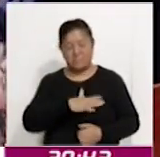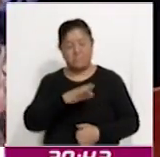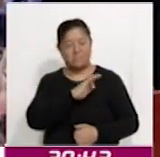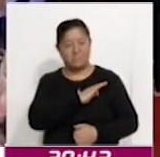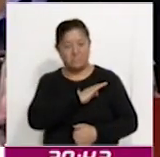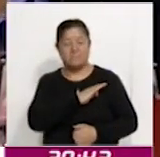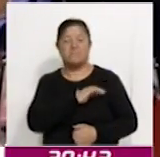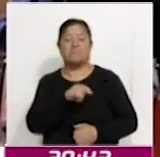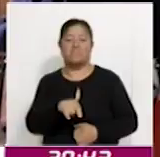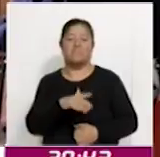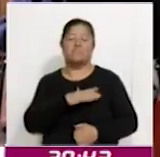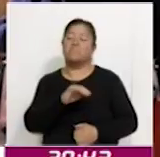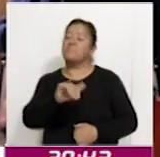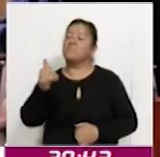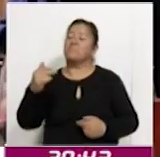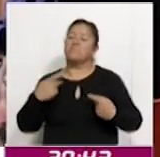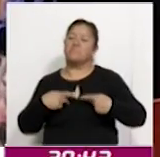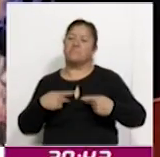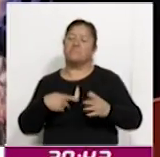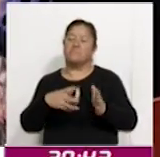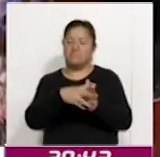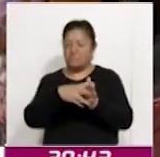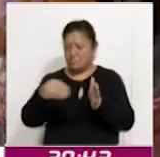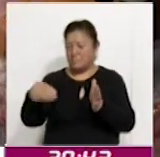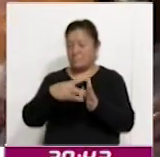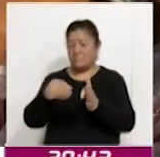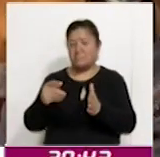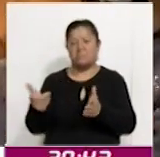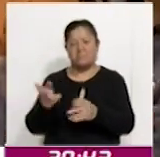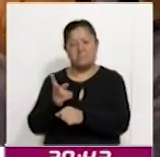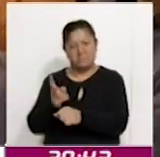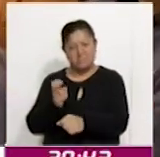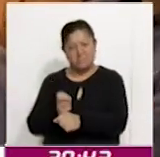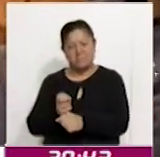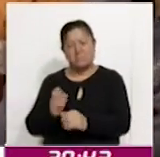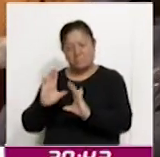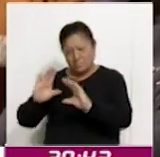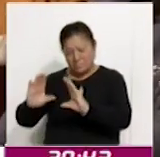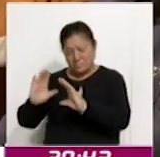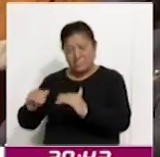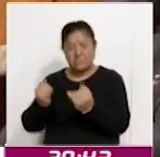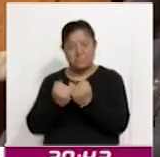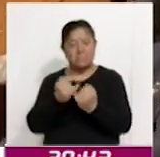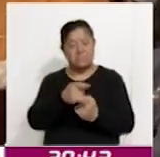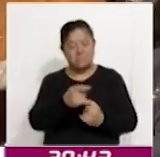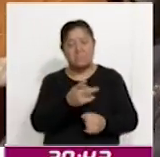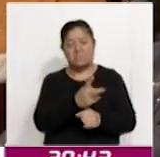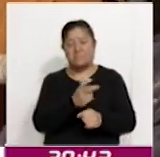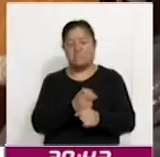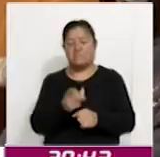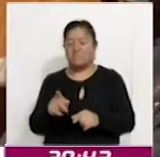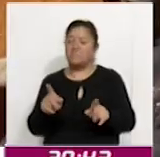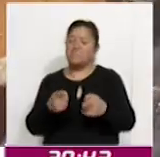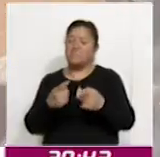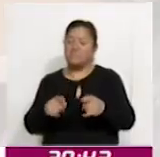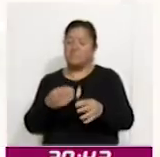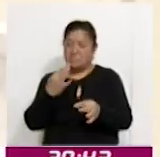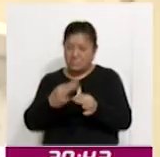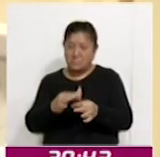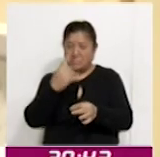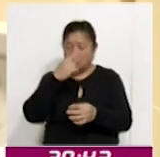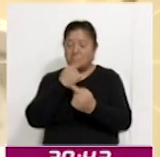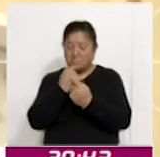talento en otros fieles. Además, los exhortó a reflexionar sobre la importancia de crear música adecuada para las infancias.